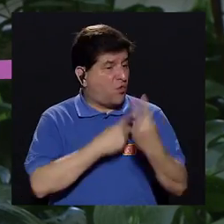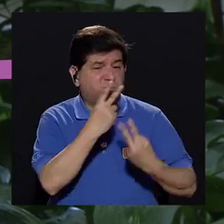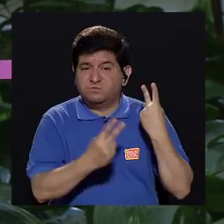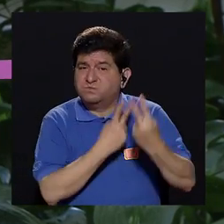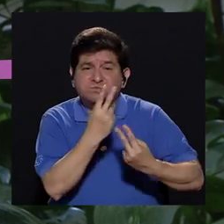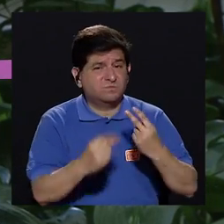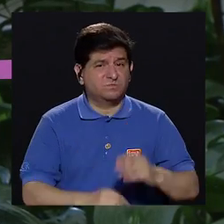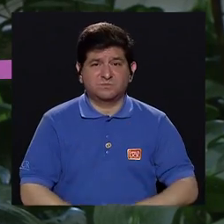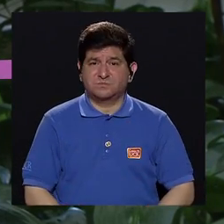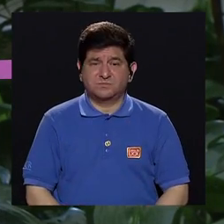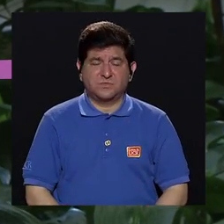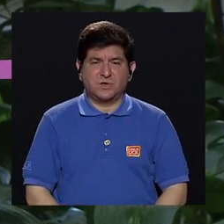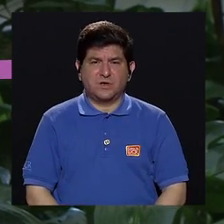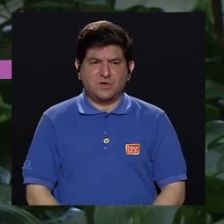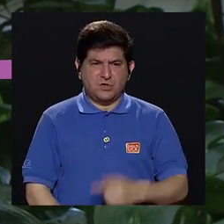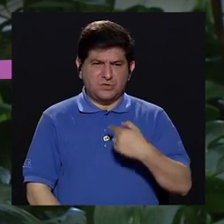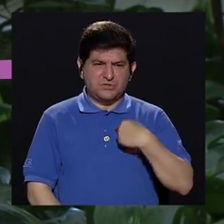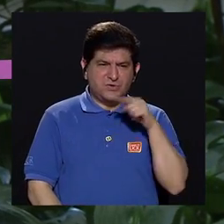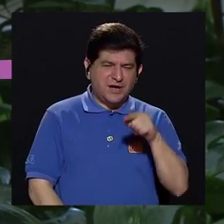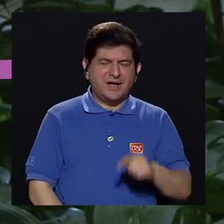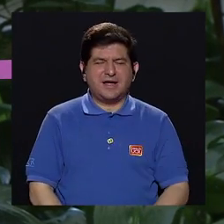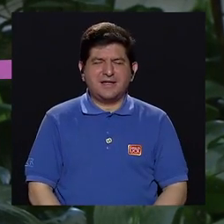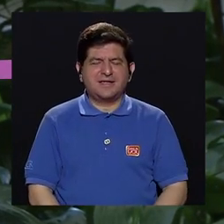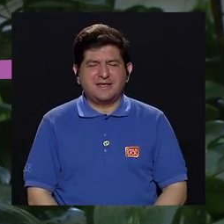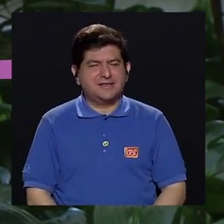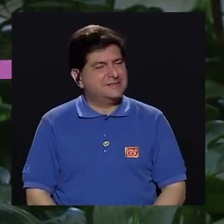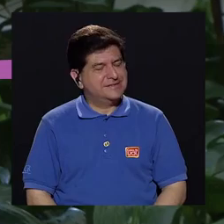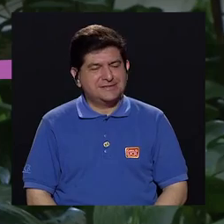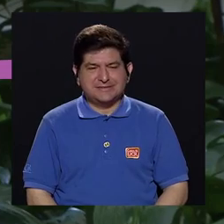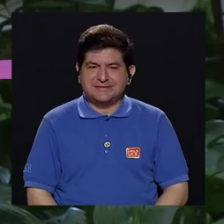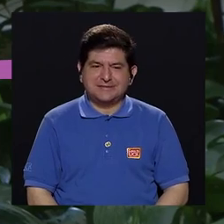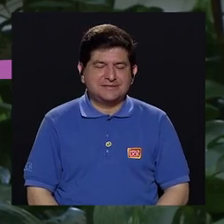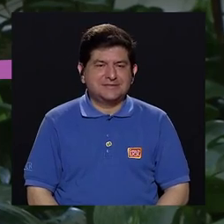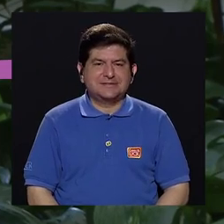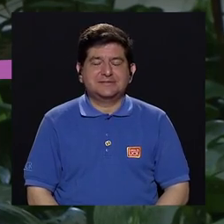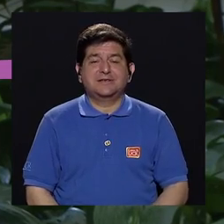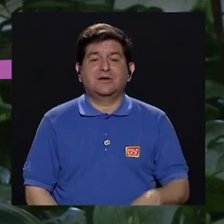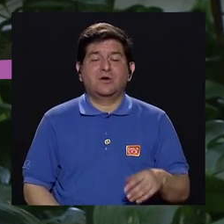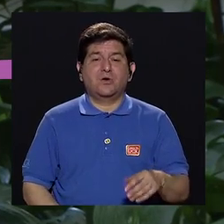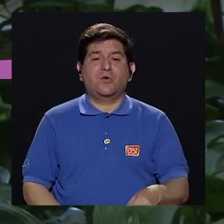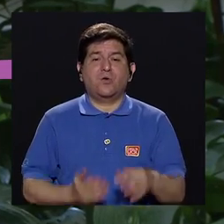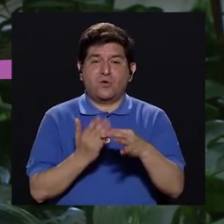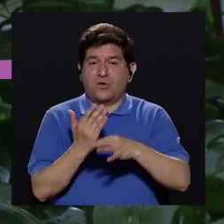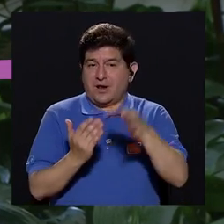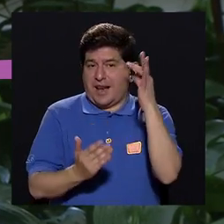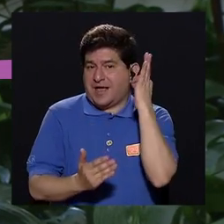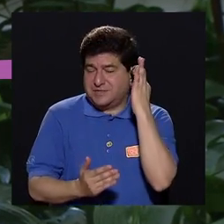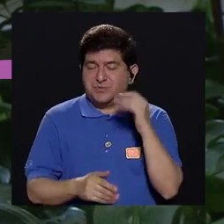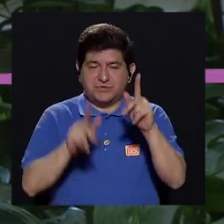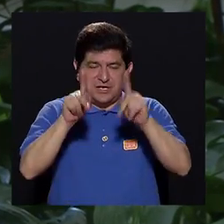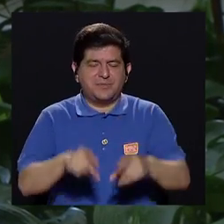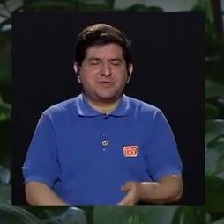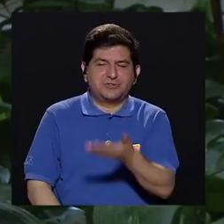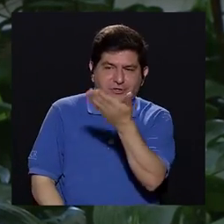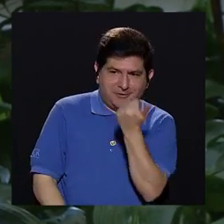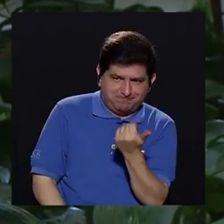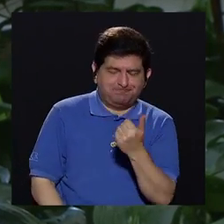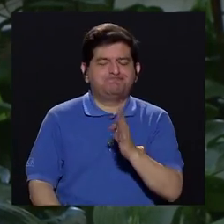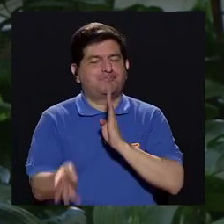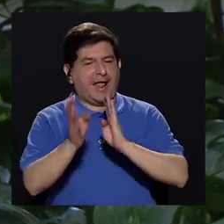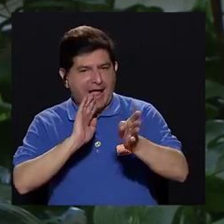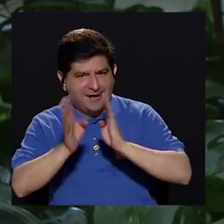entonces tuvimos que hacer como un café y yo con la esposa del señor venga